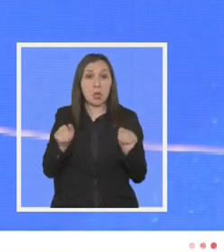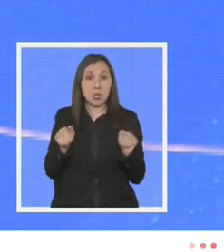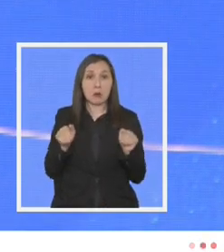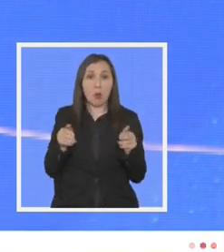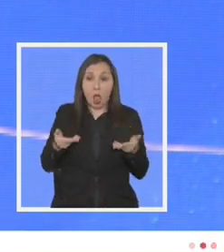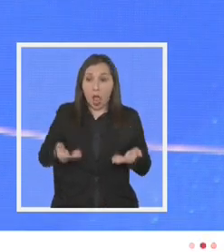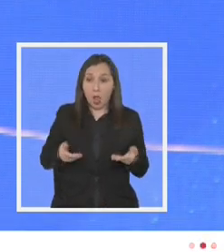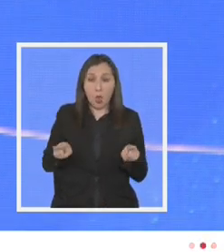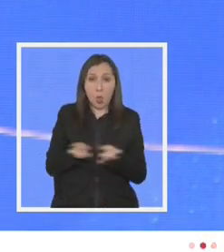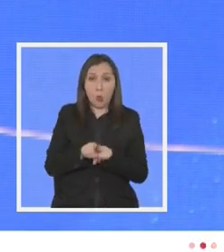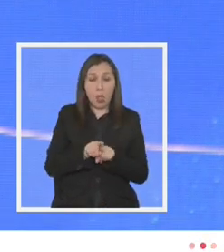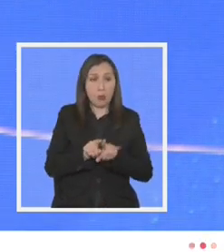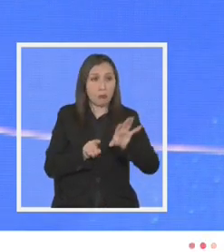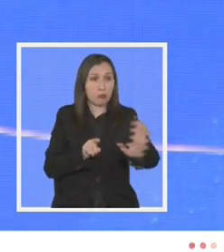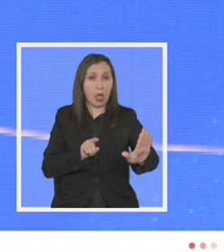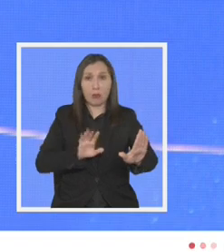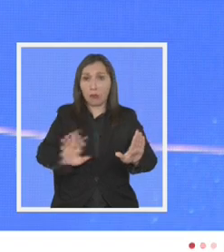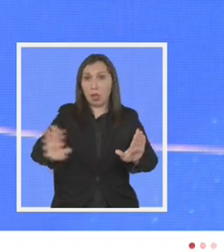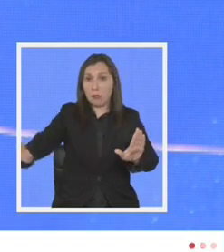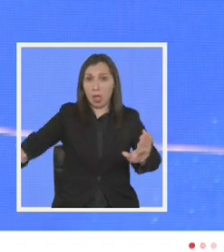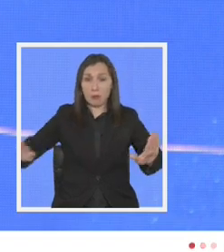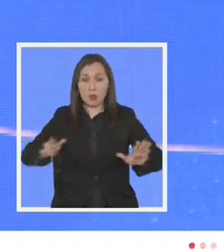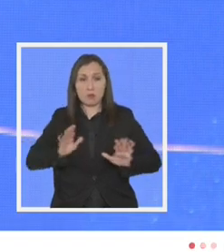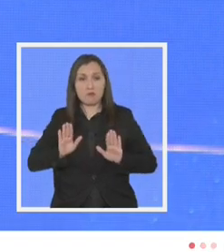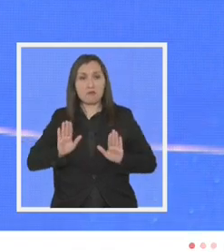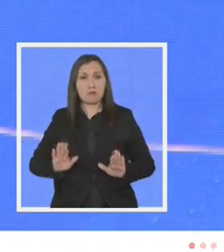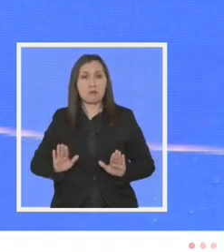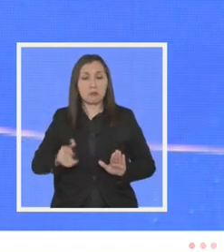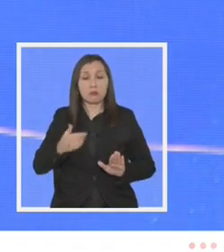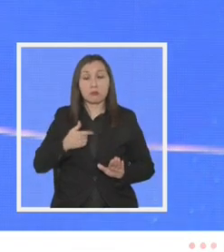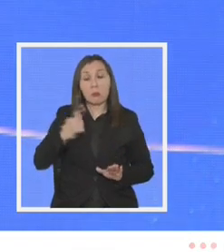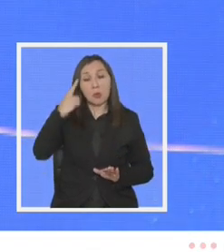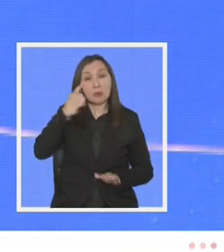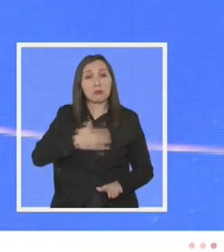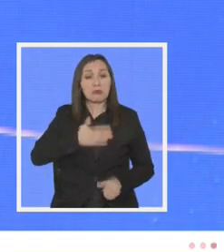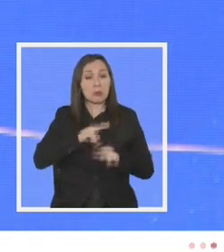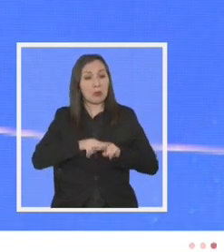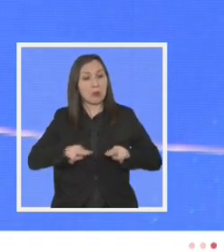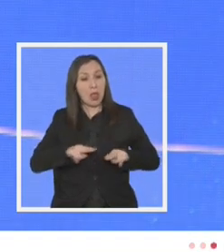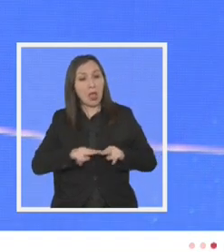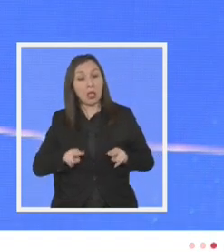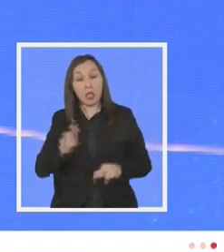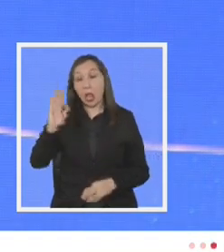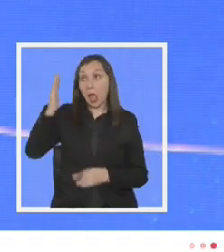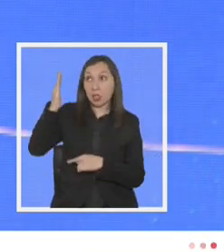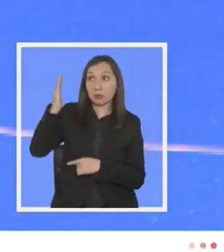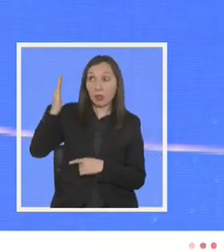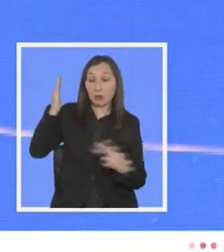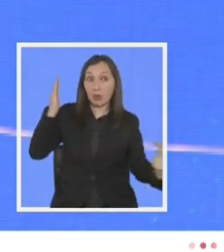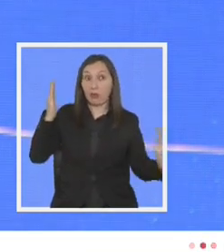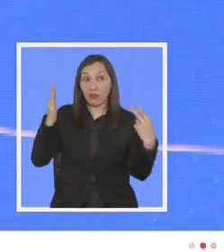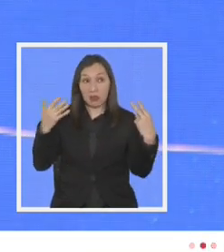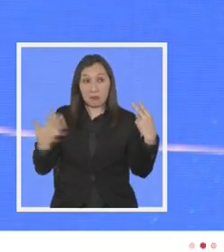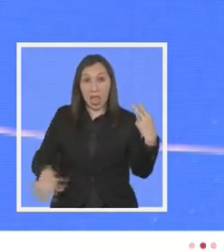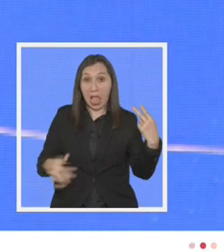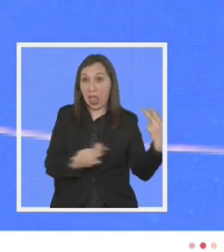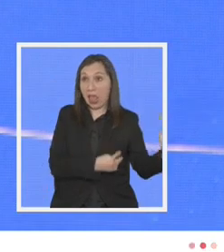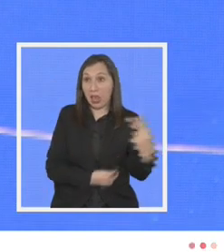ahora cada uno en su posición en que se podrá sentir tranquilo frente al espejo pero mal ante la sociedad